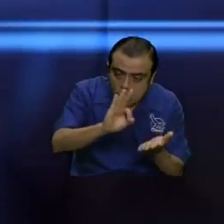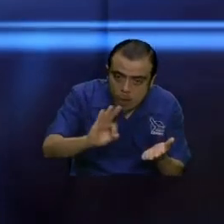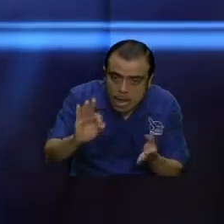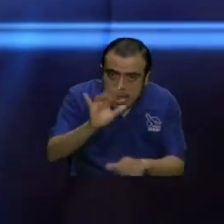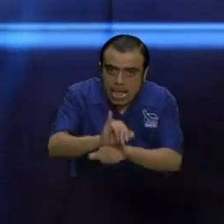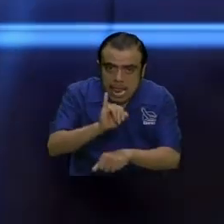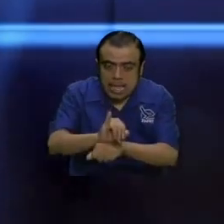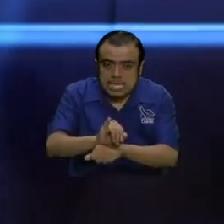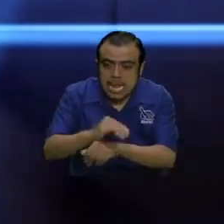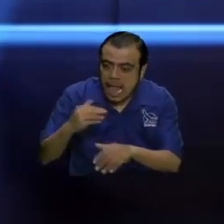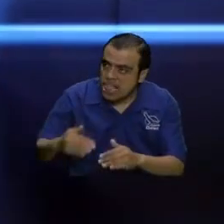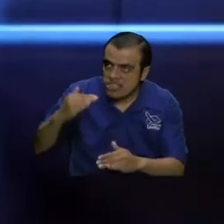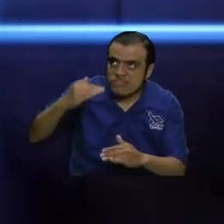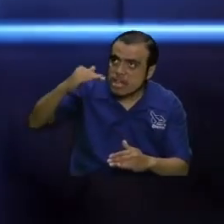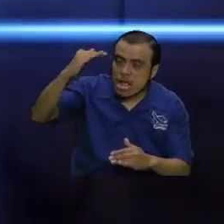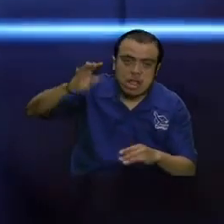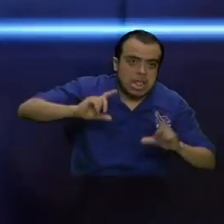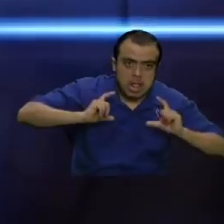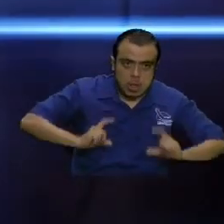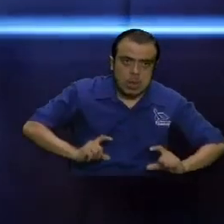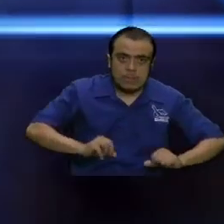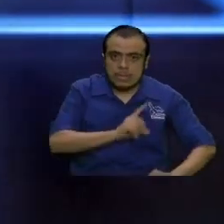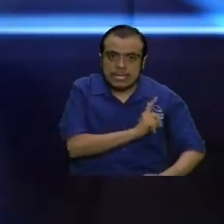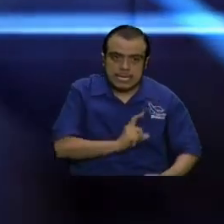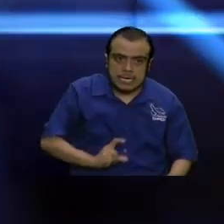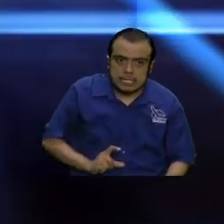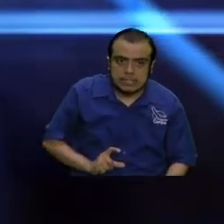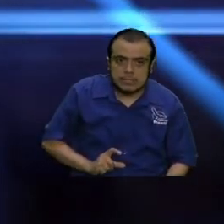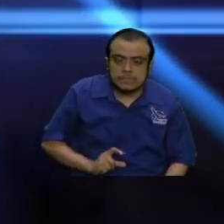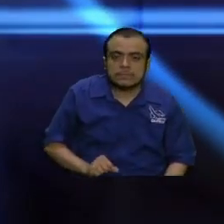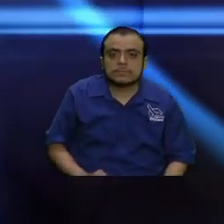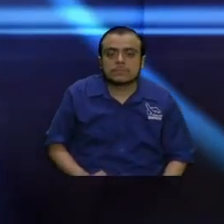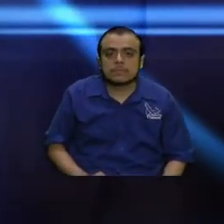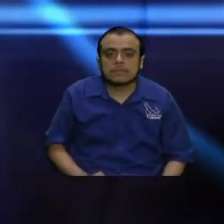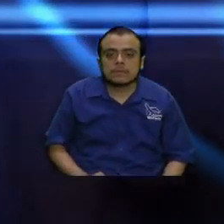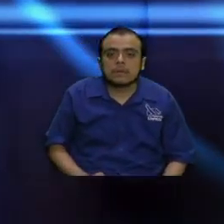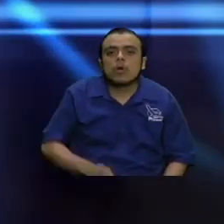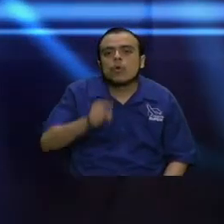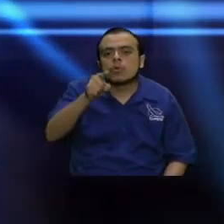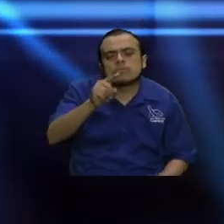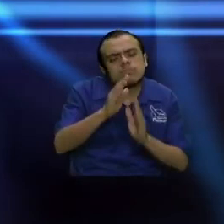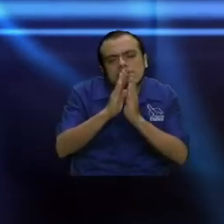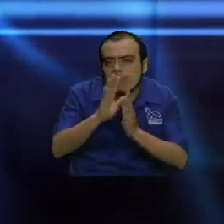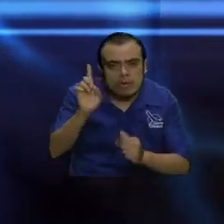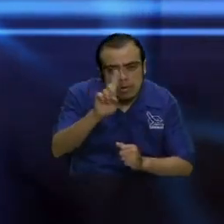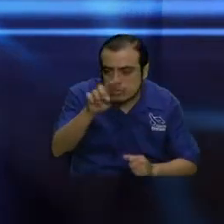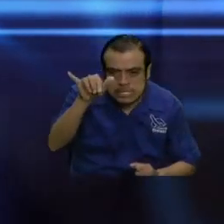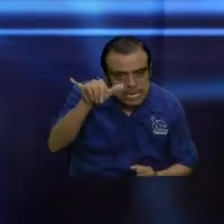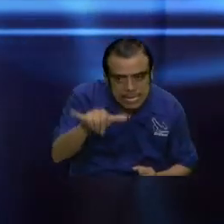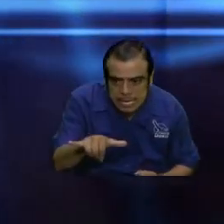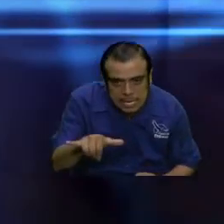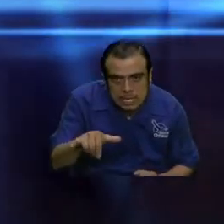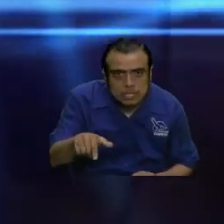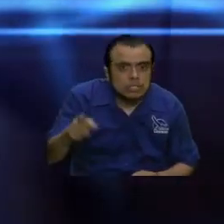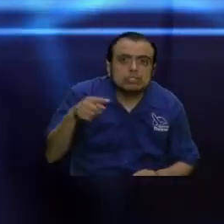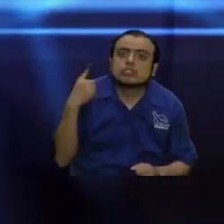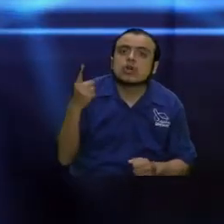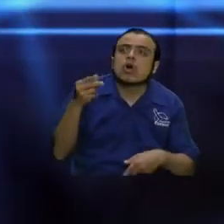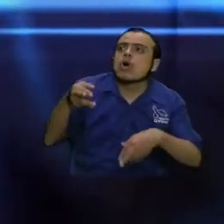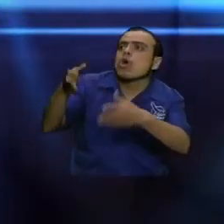para la edificación del cuerpo de Cristo. Entonces, hermano, usted, por favor, no se quede solo siendo equipado.